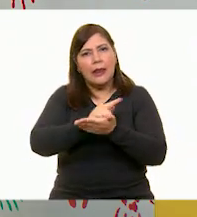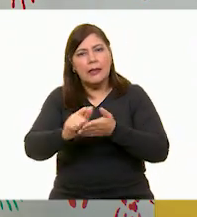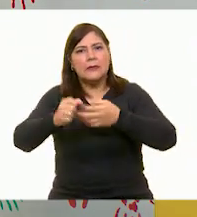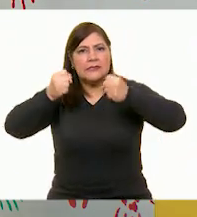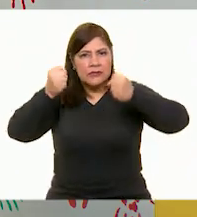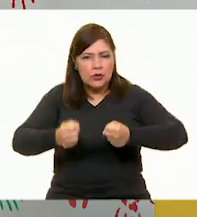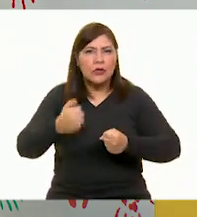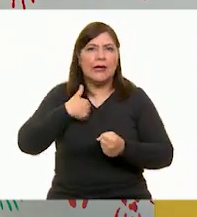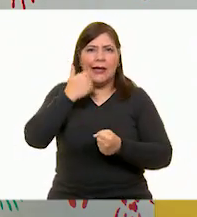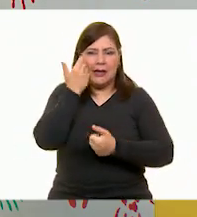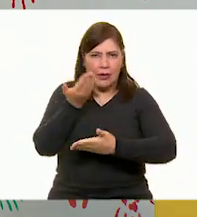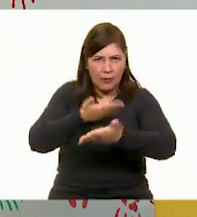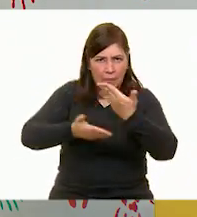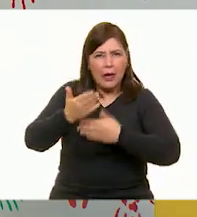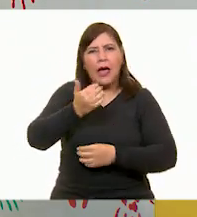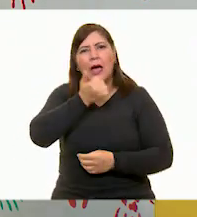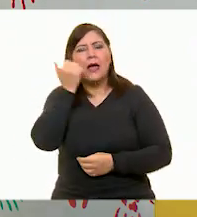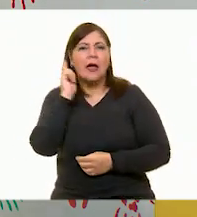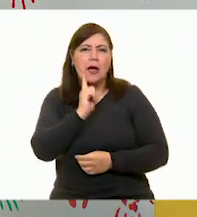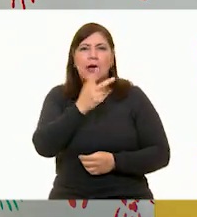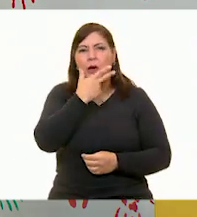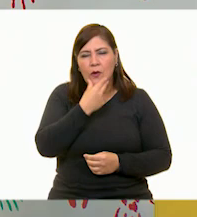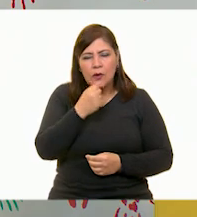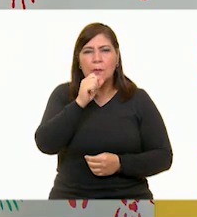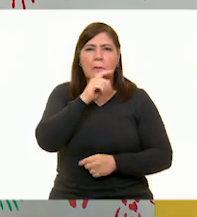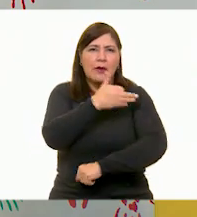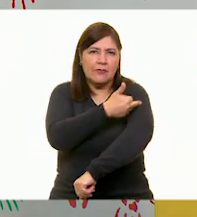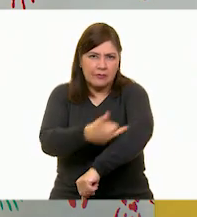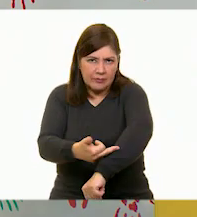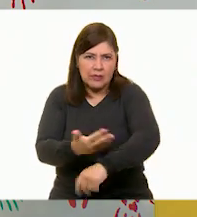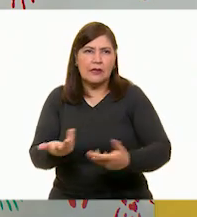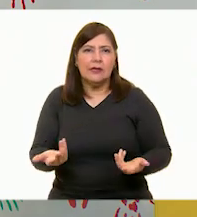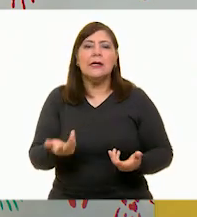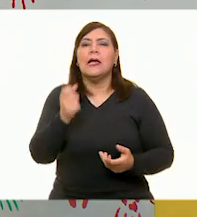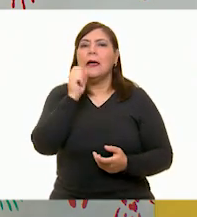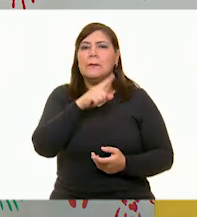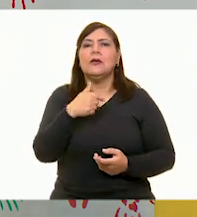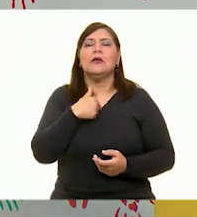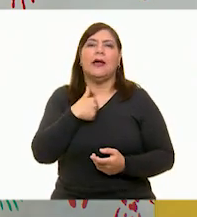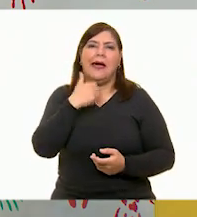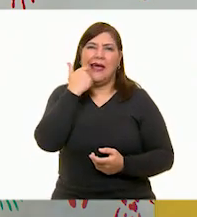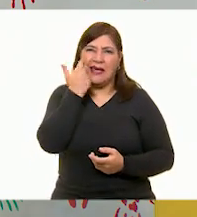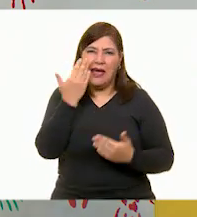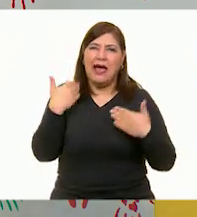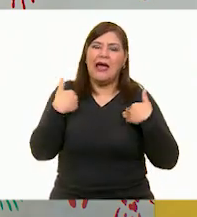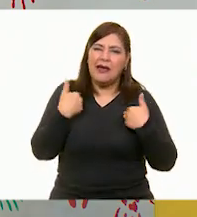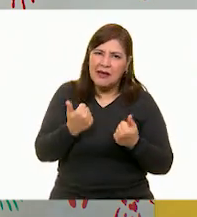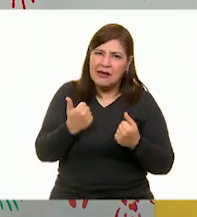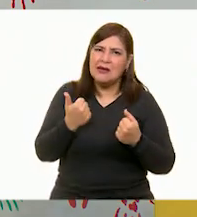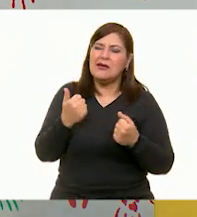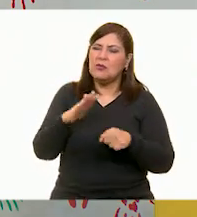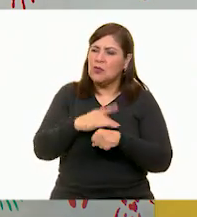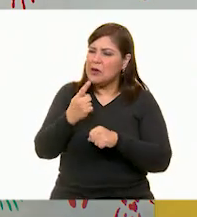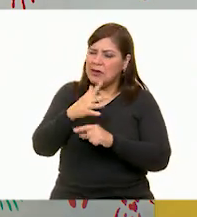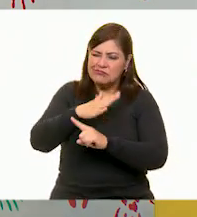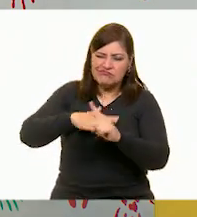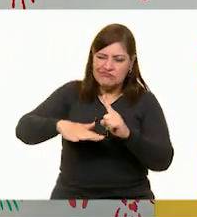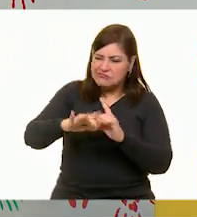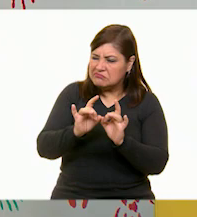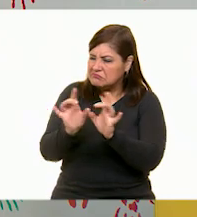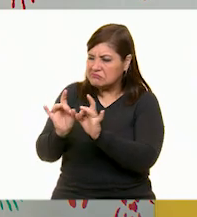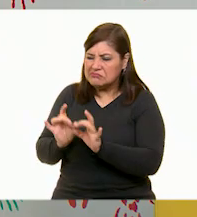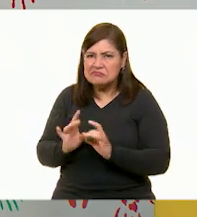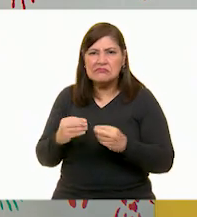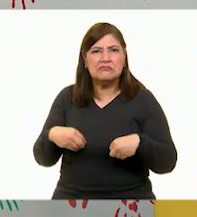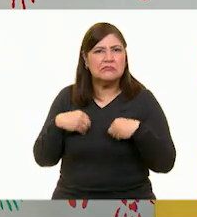compartirlo con mis alumnas y mis alumnos, con mi familia. Y bueno, también porque quiero entender las razones de lo que estamos viviendo sobre